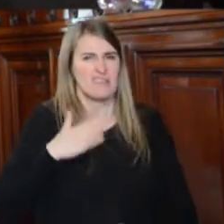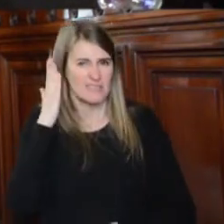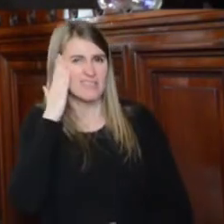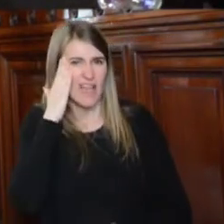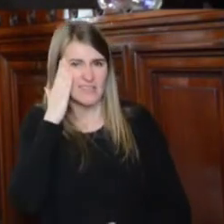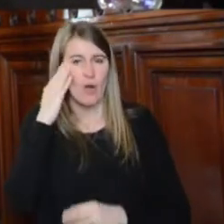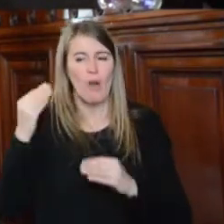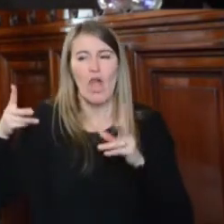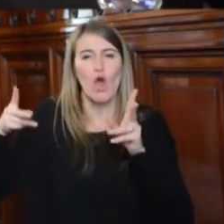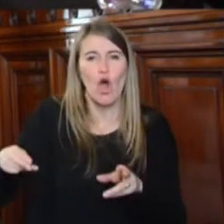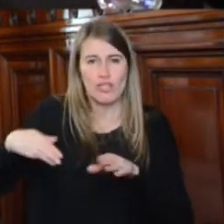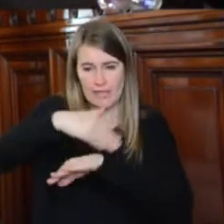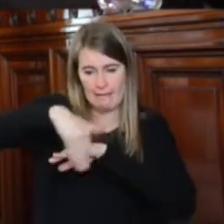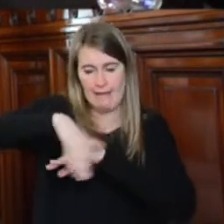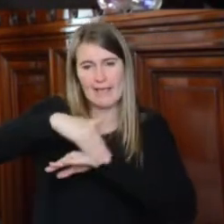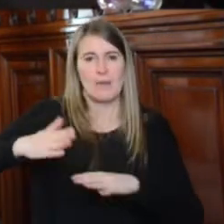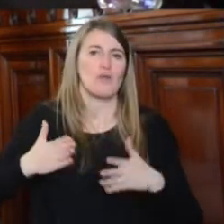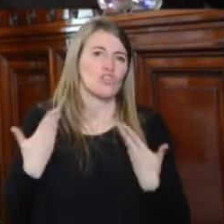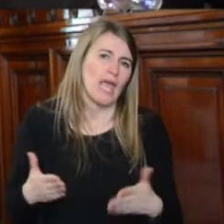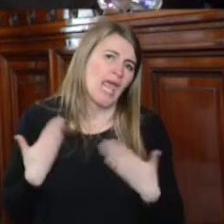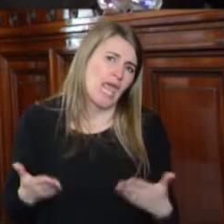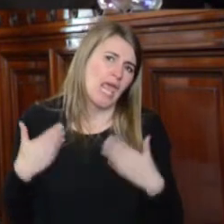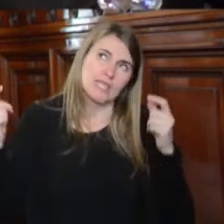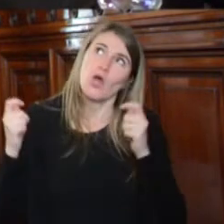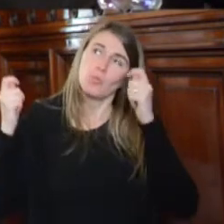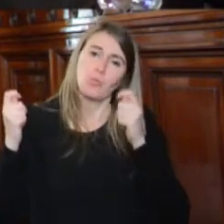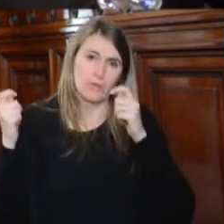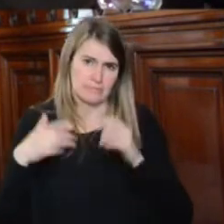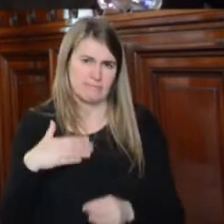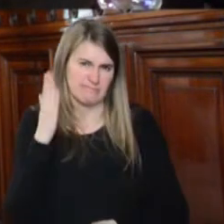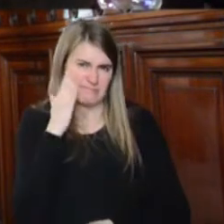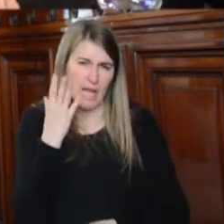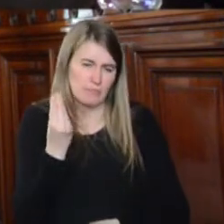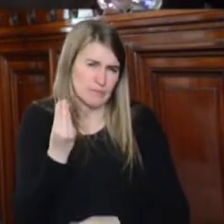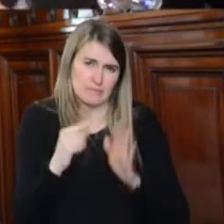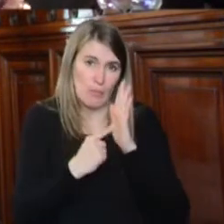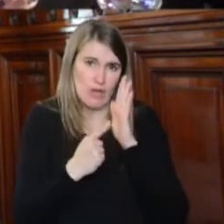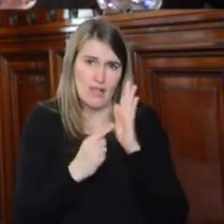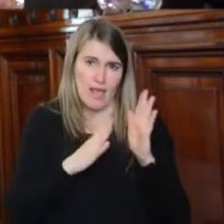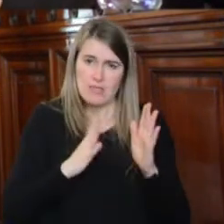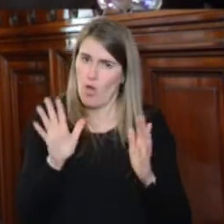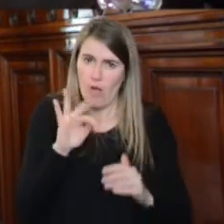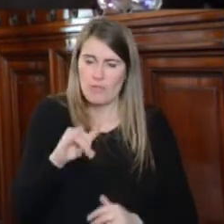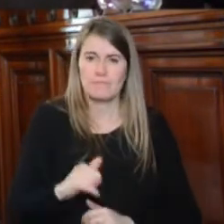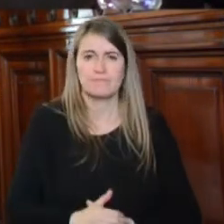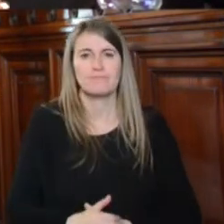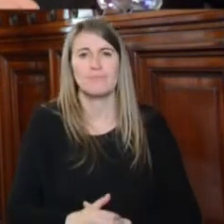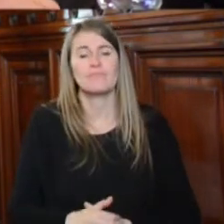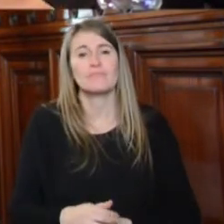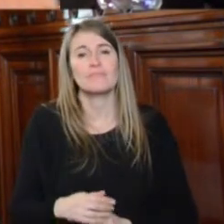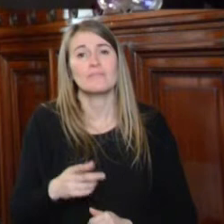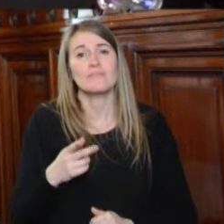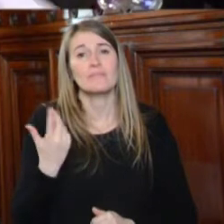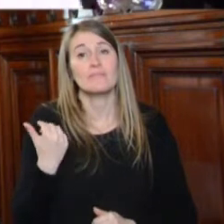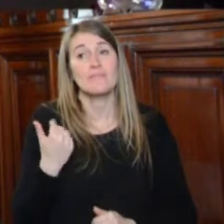a ser los cortes por las distintas protestas. Con respecto a algo que yo